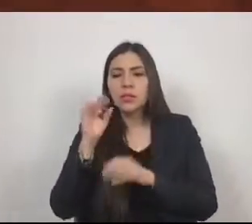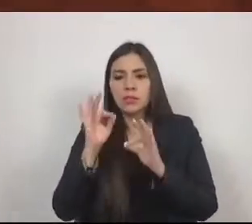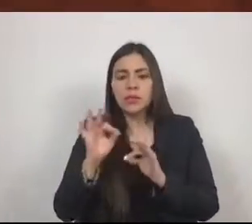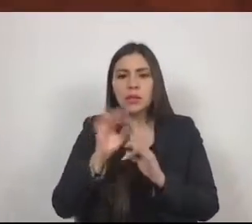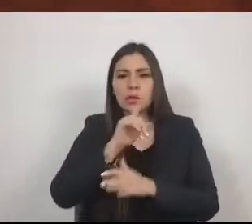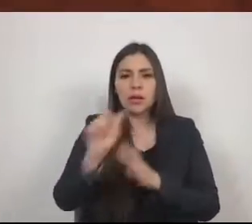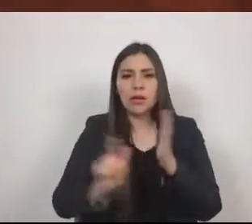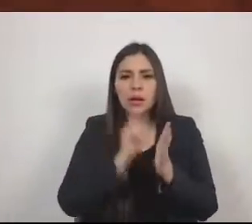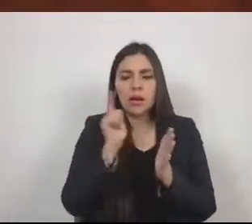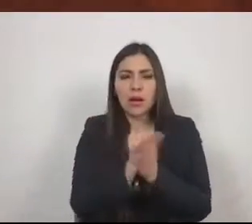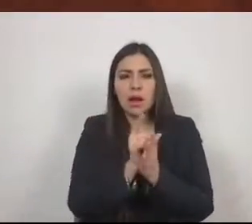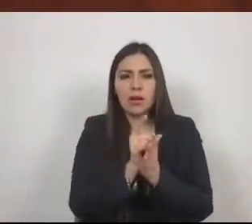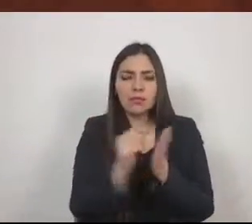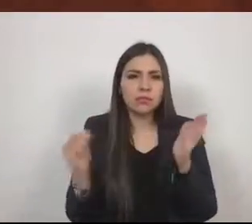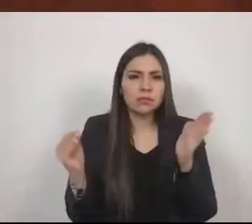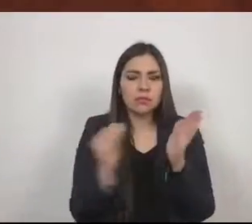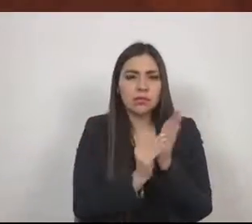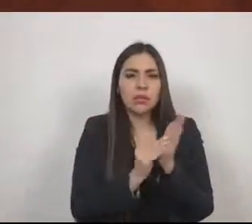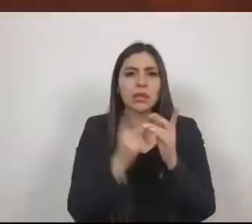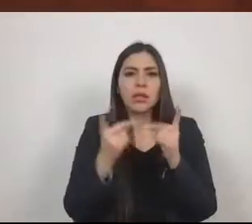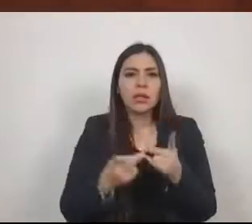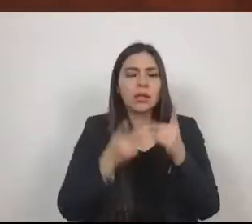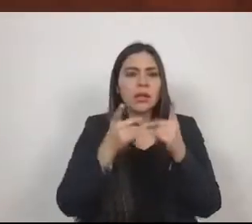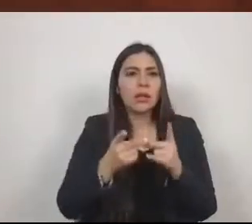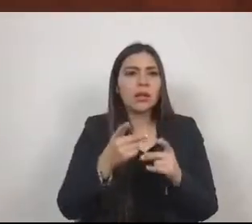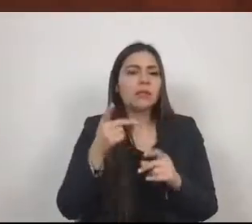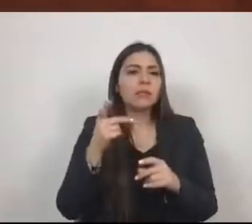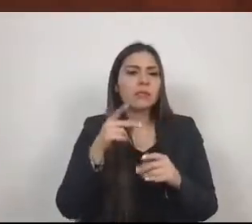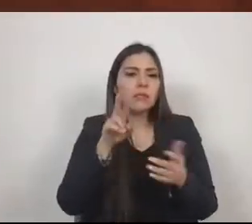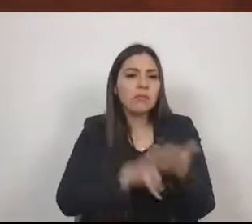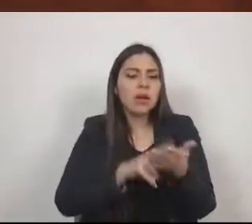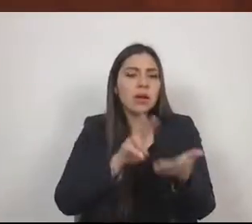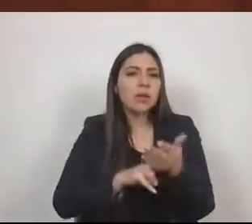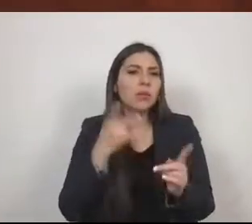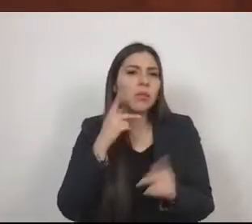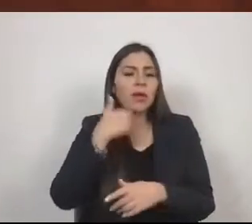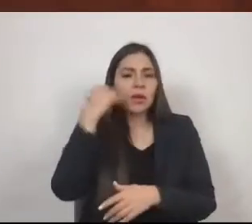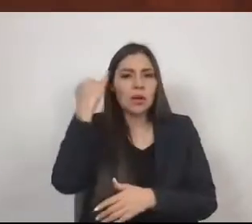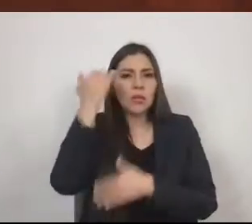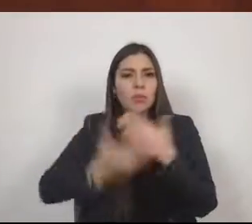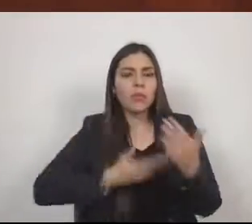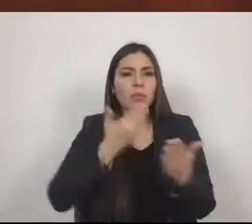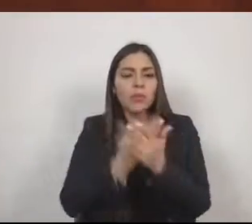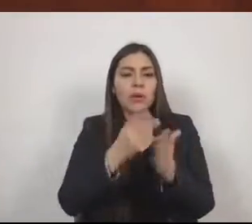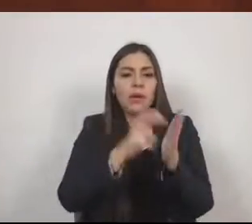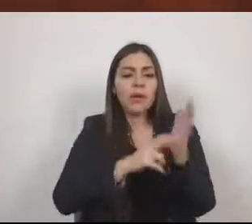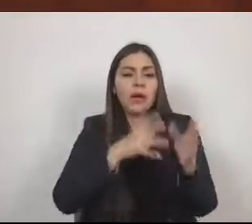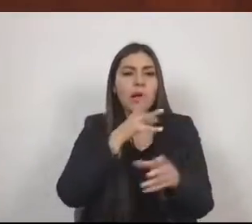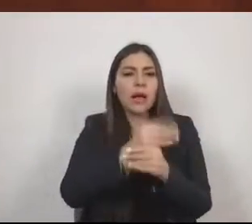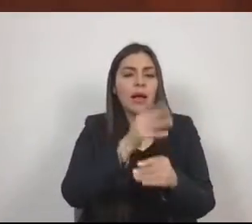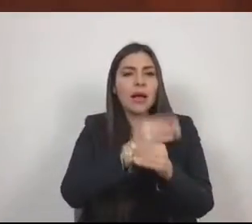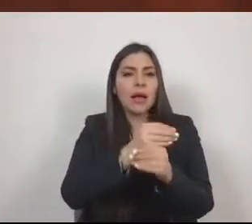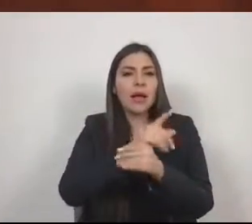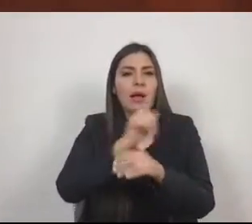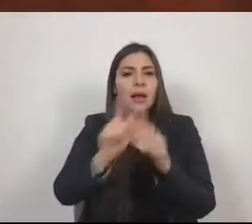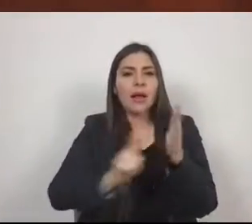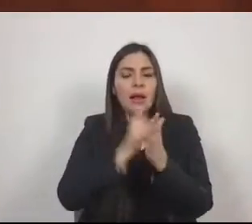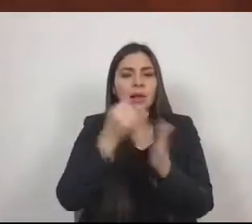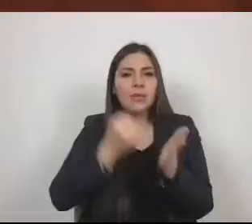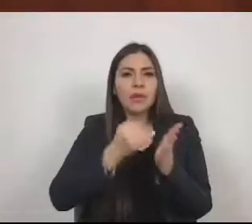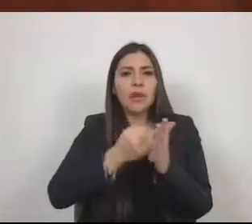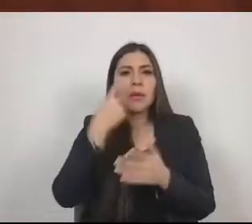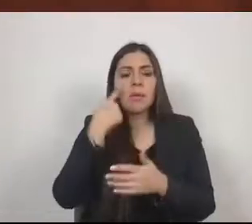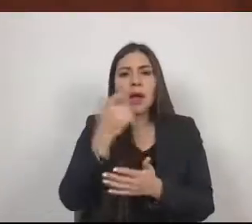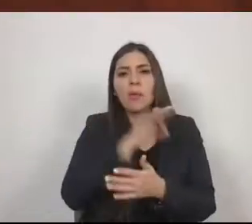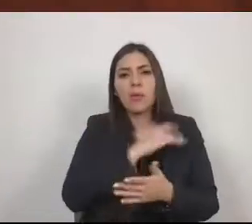intereses políticos. Proponemos una modificación a la ley de coordinación fiscal para que se canalicen recursos al fondo